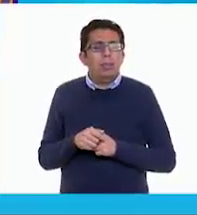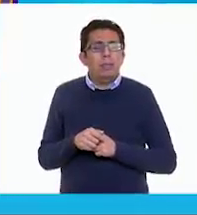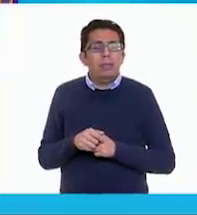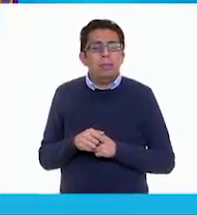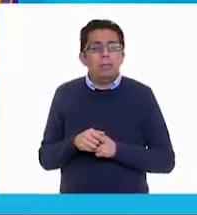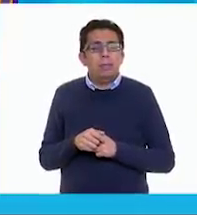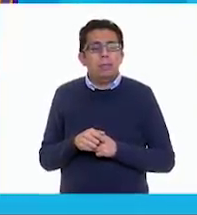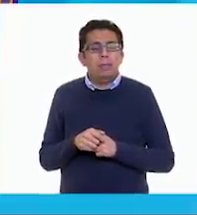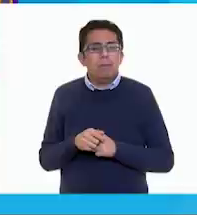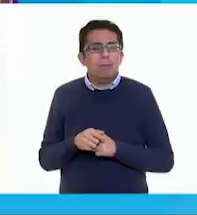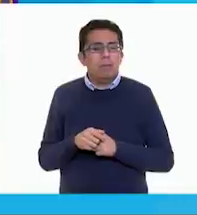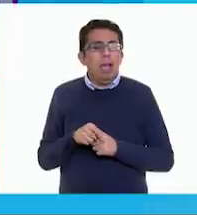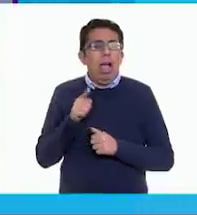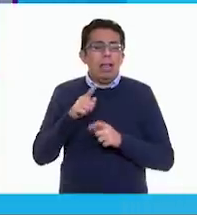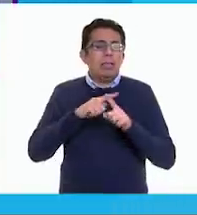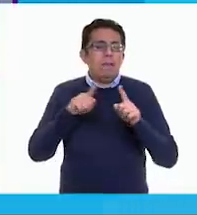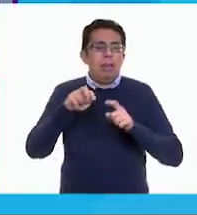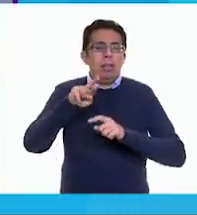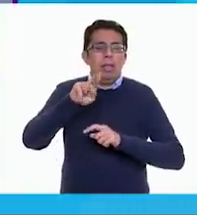como raspado.